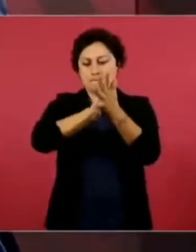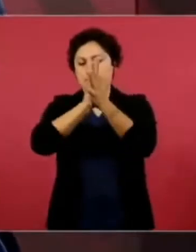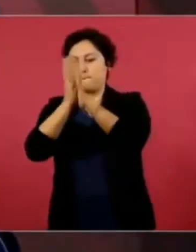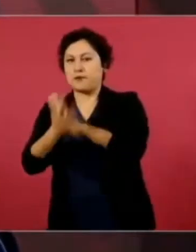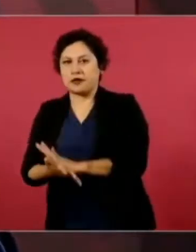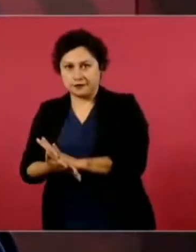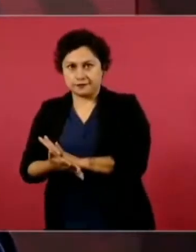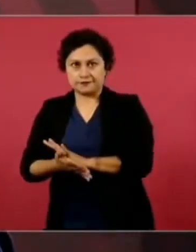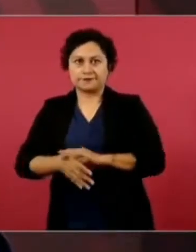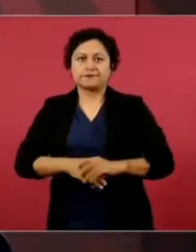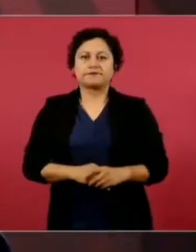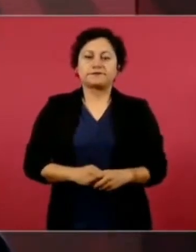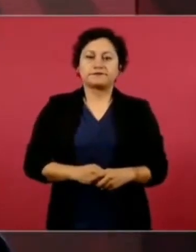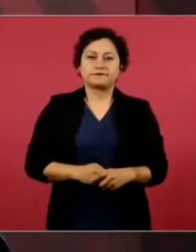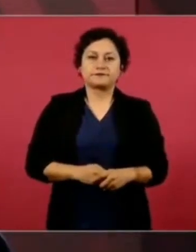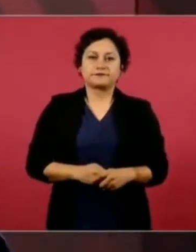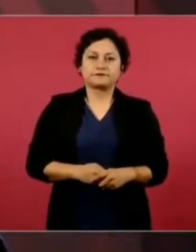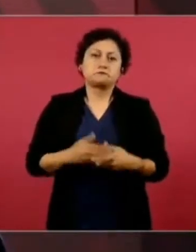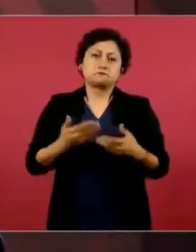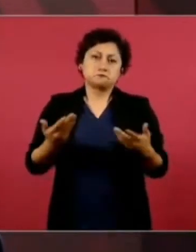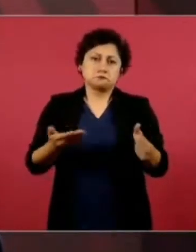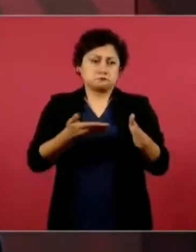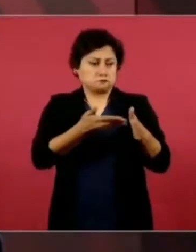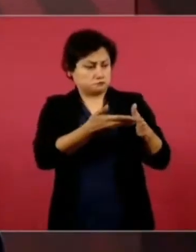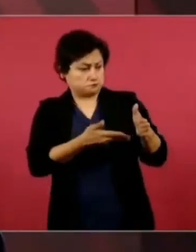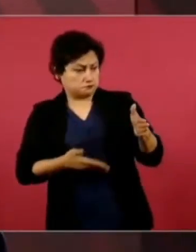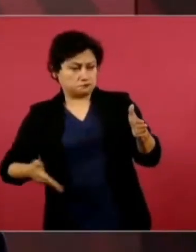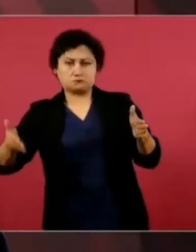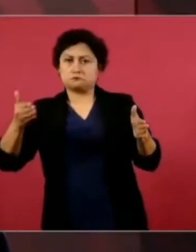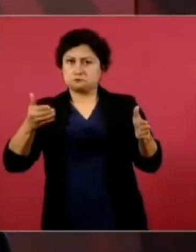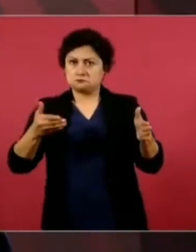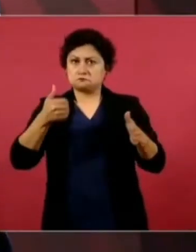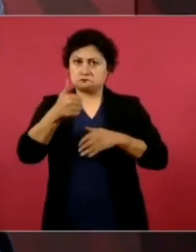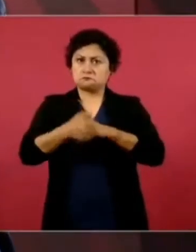hemos avanzado bastante,